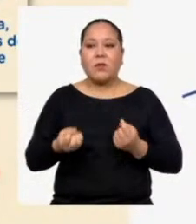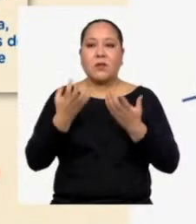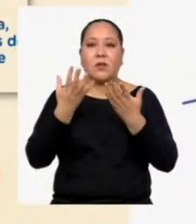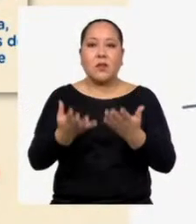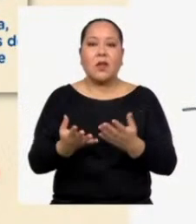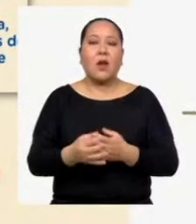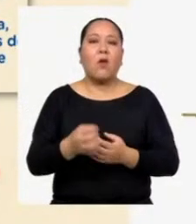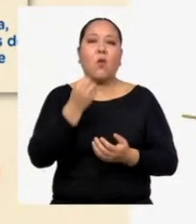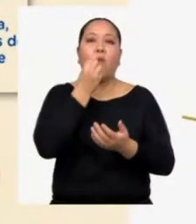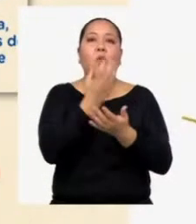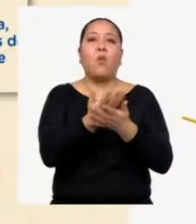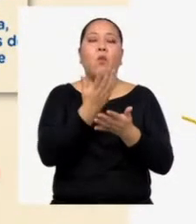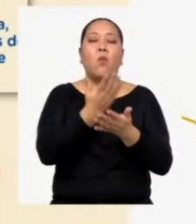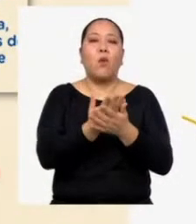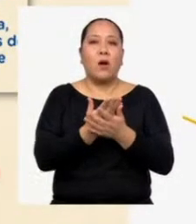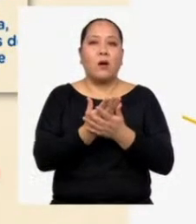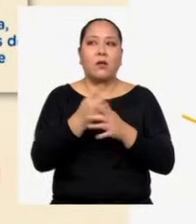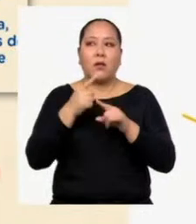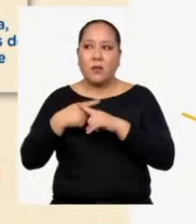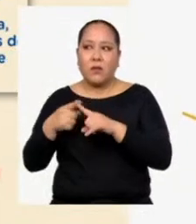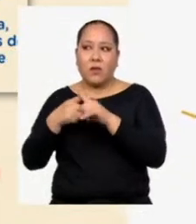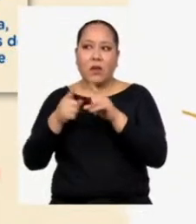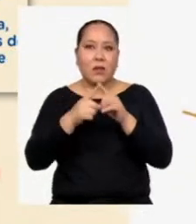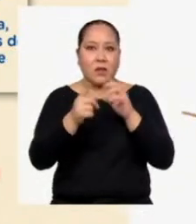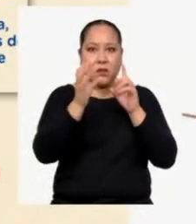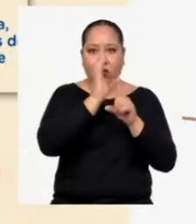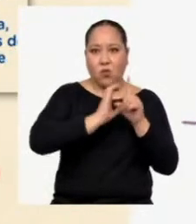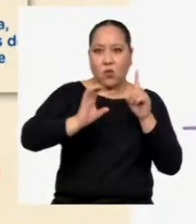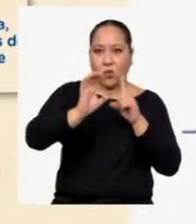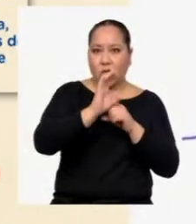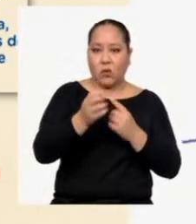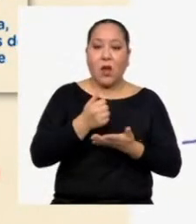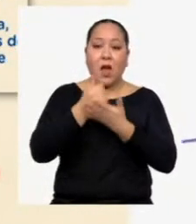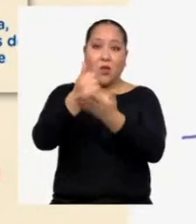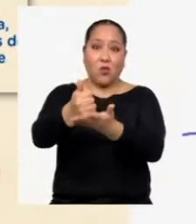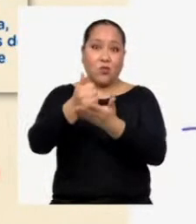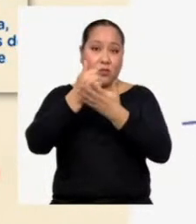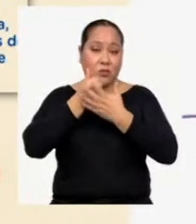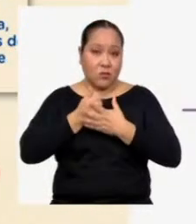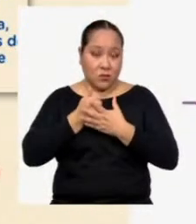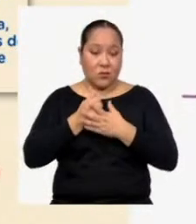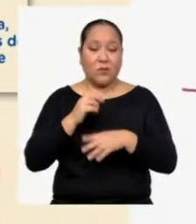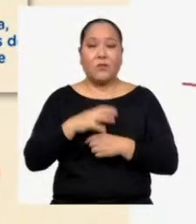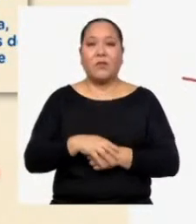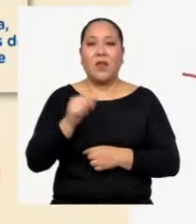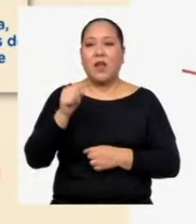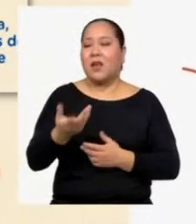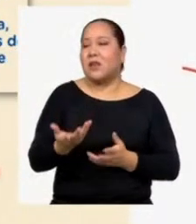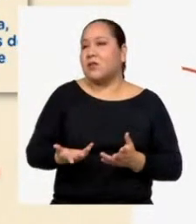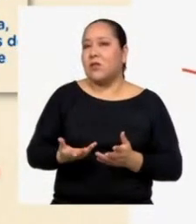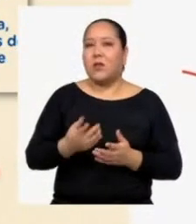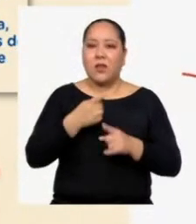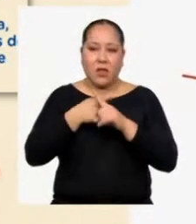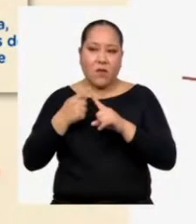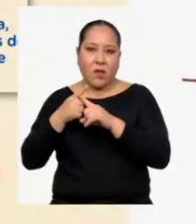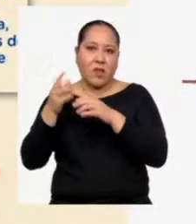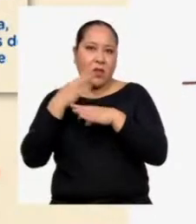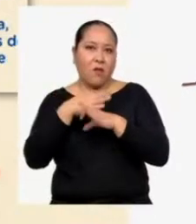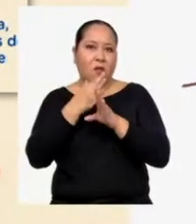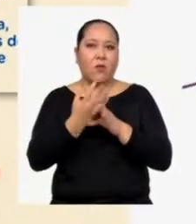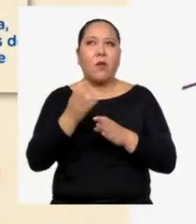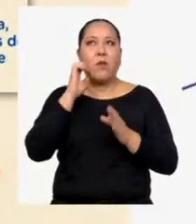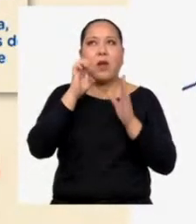un mutuo enriquecimiento entre distintas culturas Este enriquecimiento se puede dar en distintos ámbitos